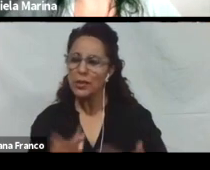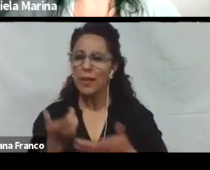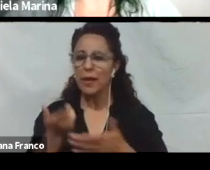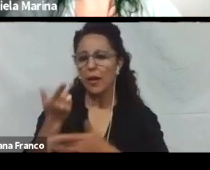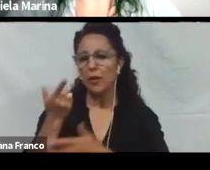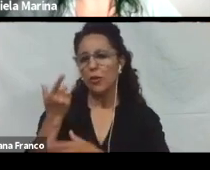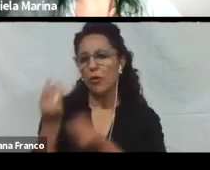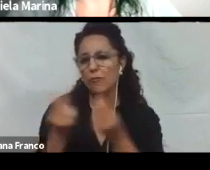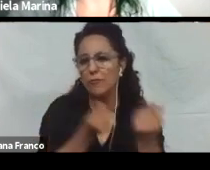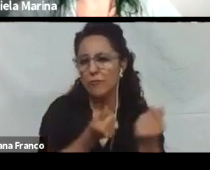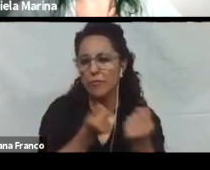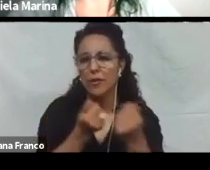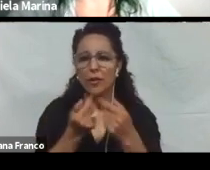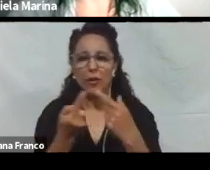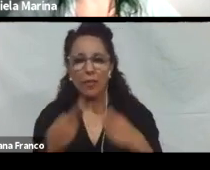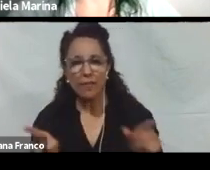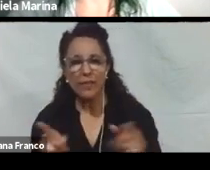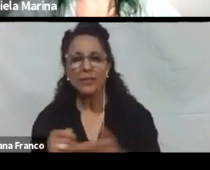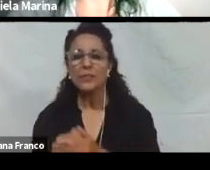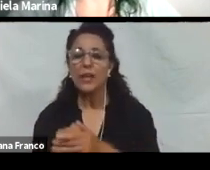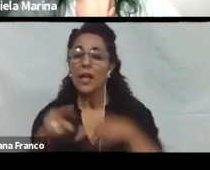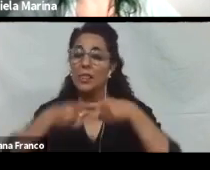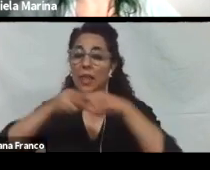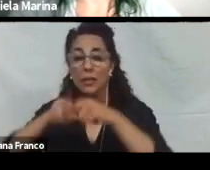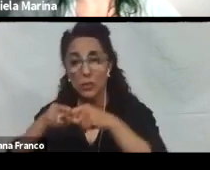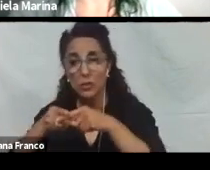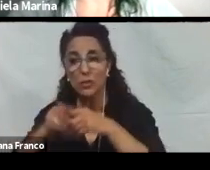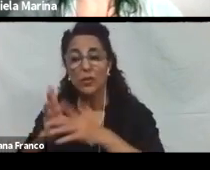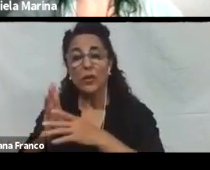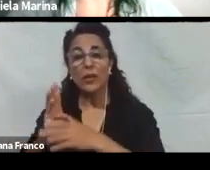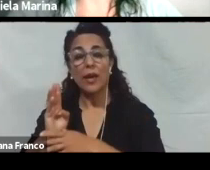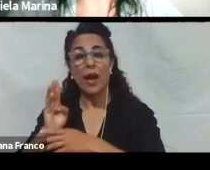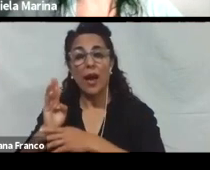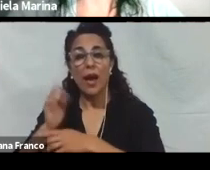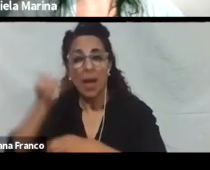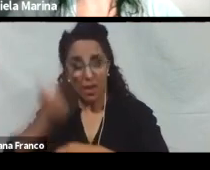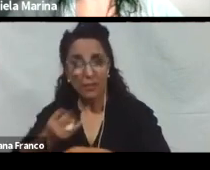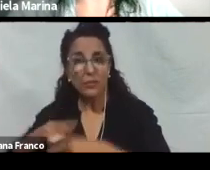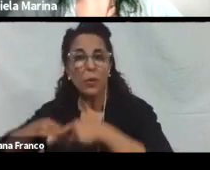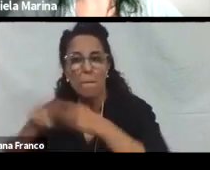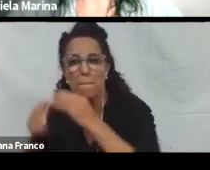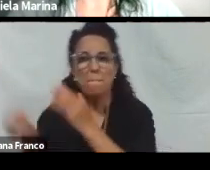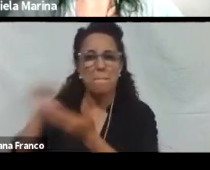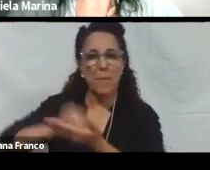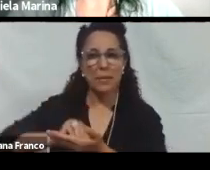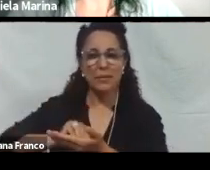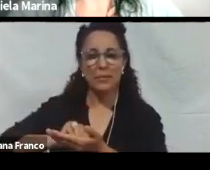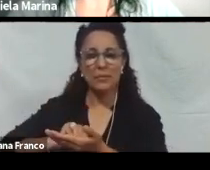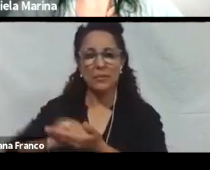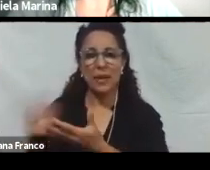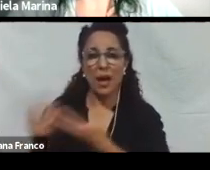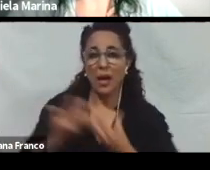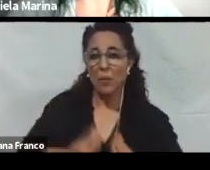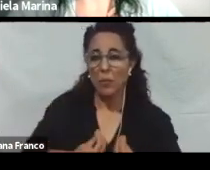habrán visto. Durante el transcurso de la clase. La tecnología. Es una herramienta. Es una herramienta más. Que sirve. De apoyo.